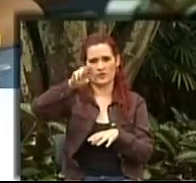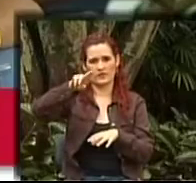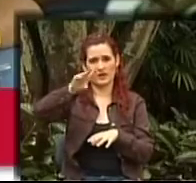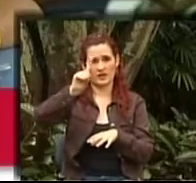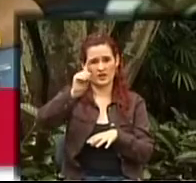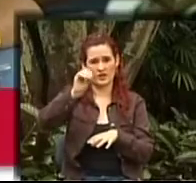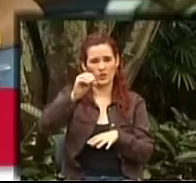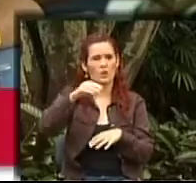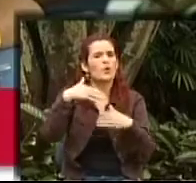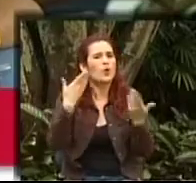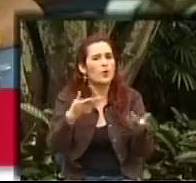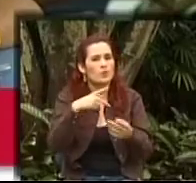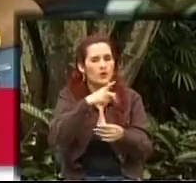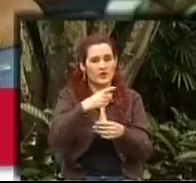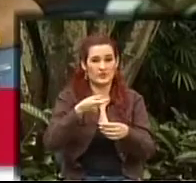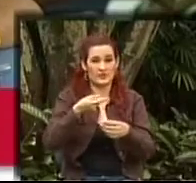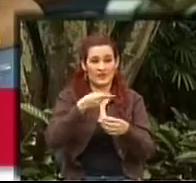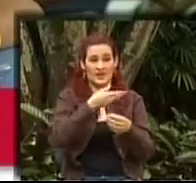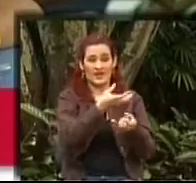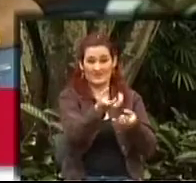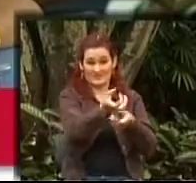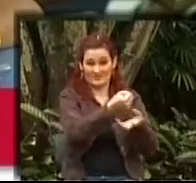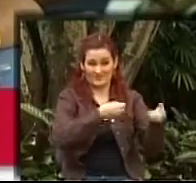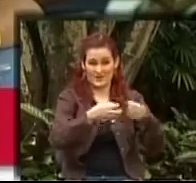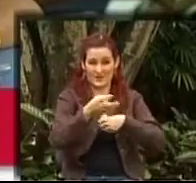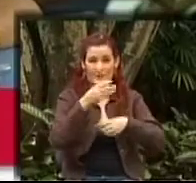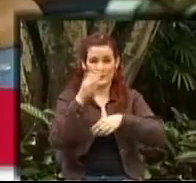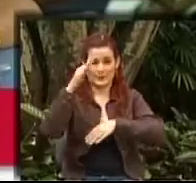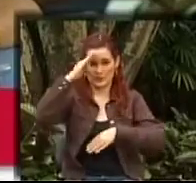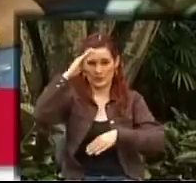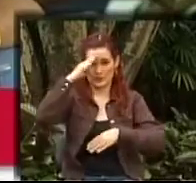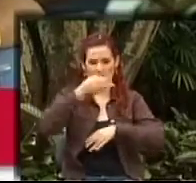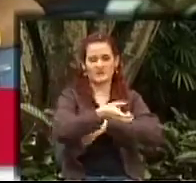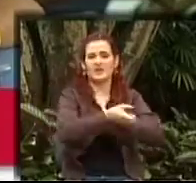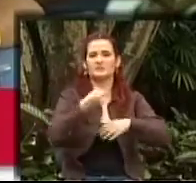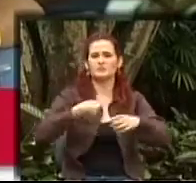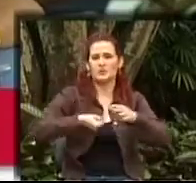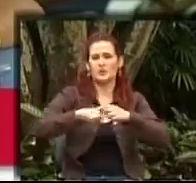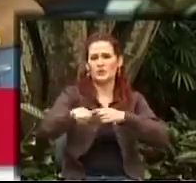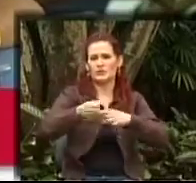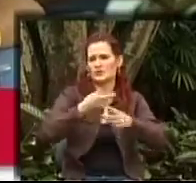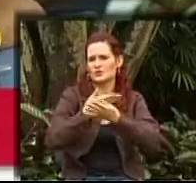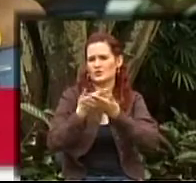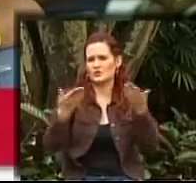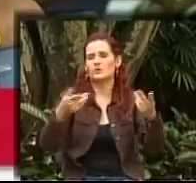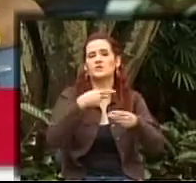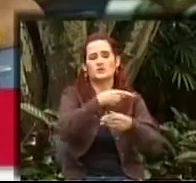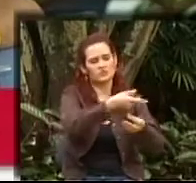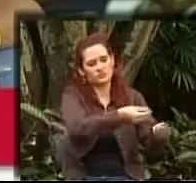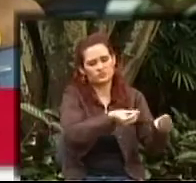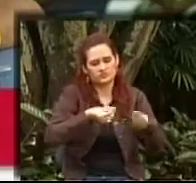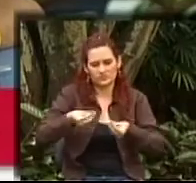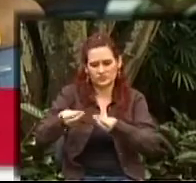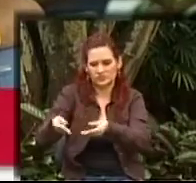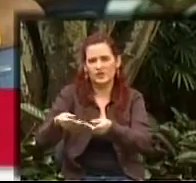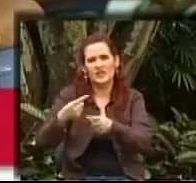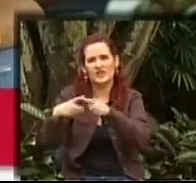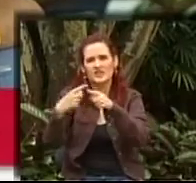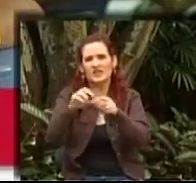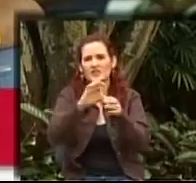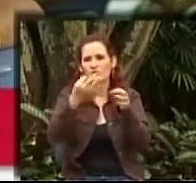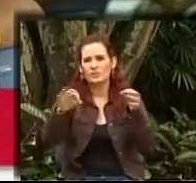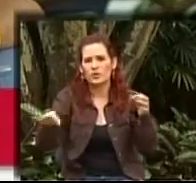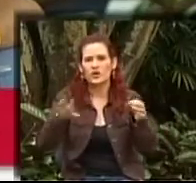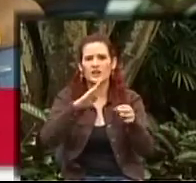armas blancas, con las hojas de cuchillos, de navajas y demás, es que elaboró, bueno, eso y otros implementos porque utiliza monedas y otros recursos